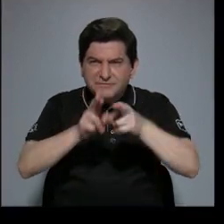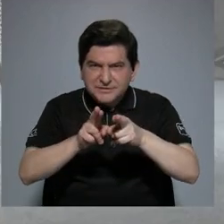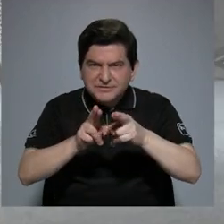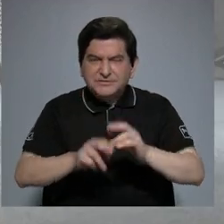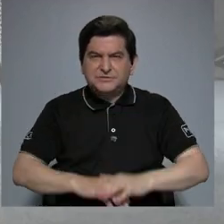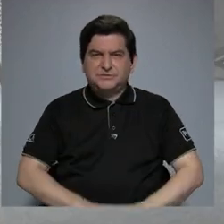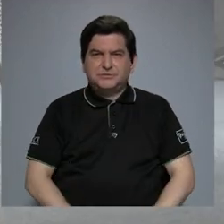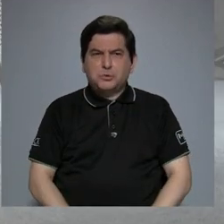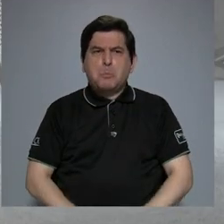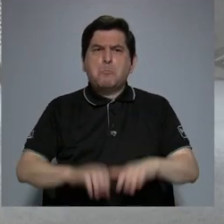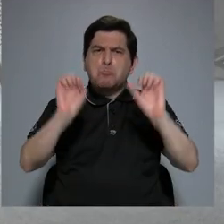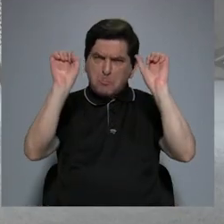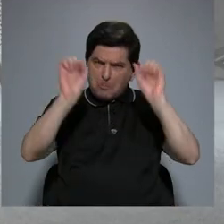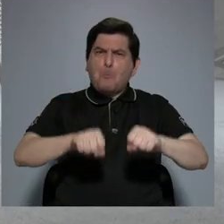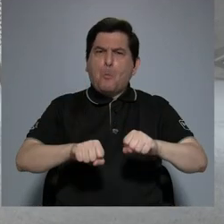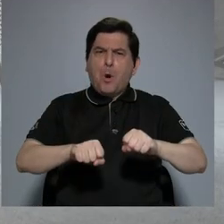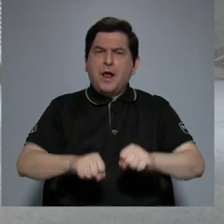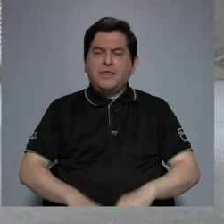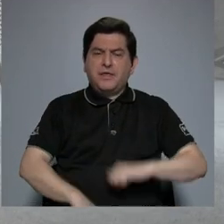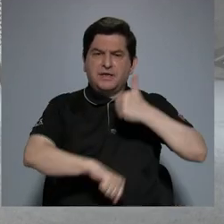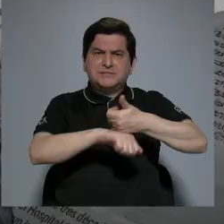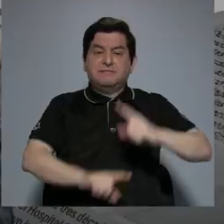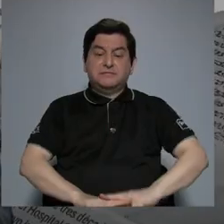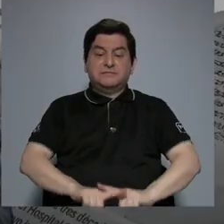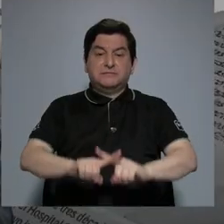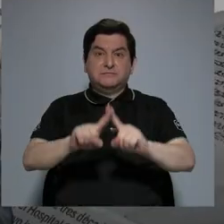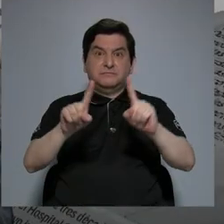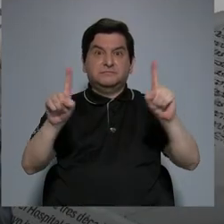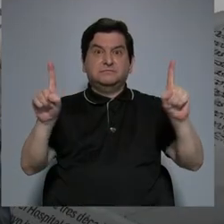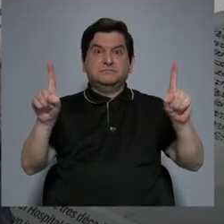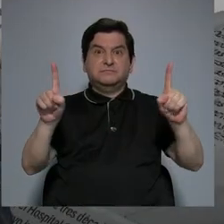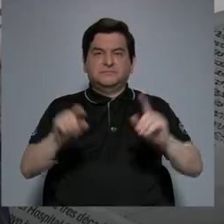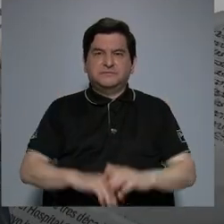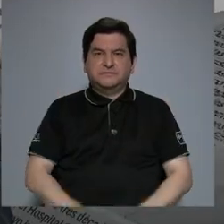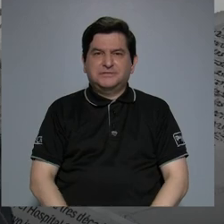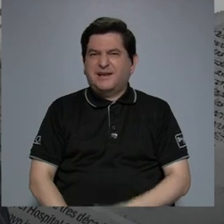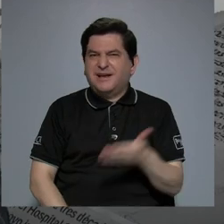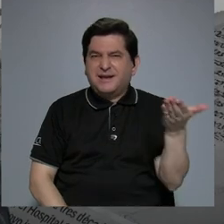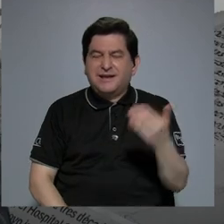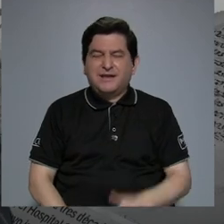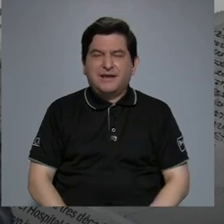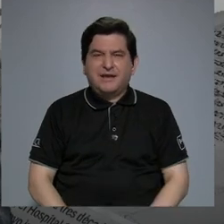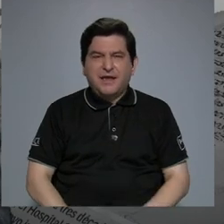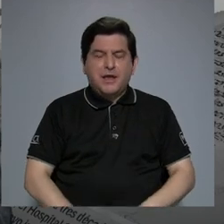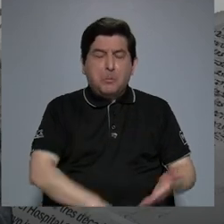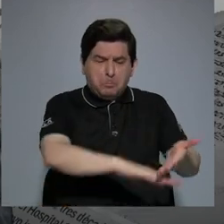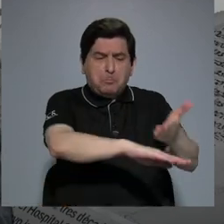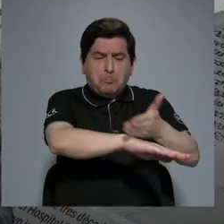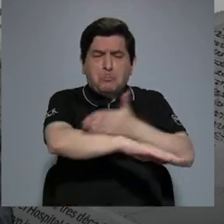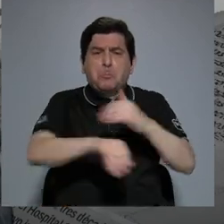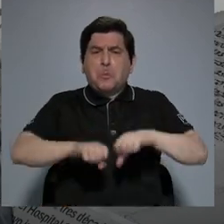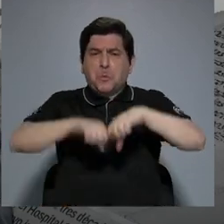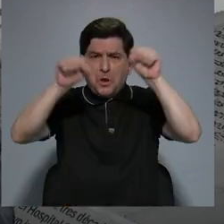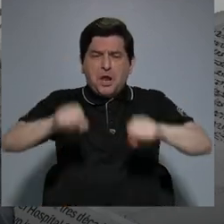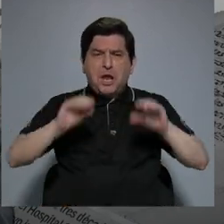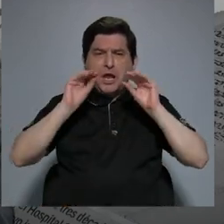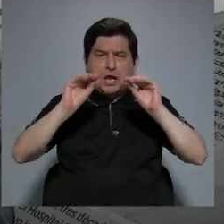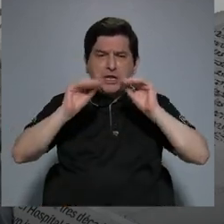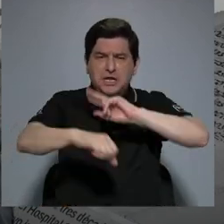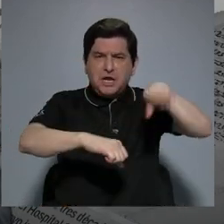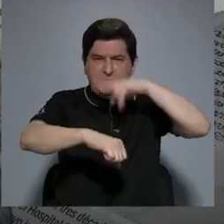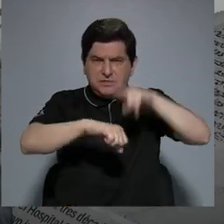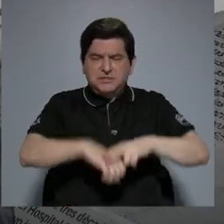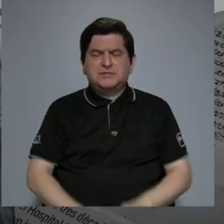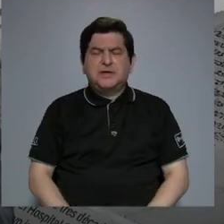pueden hacer una diferencia para mejoras en el sistema educativo nacional,